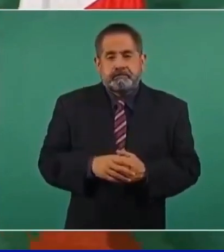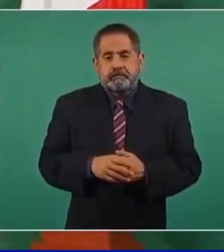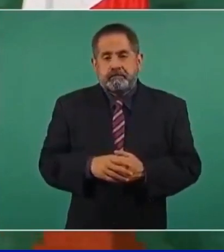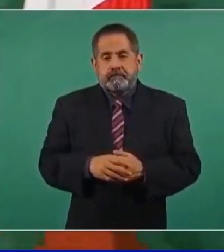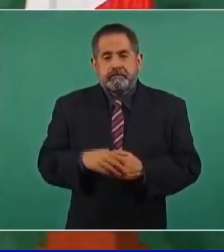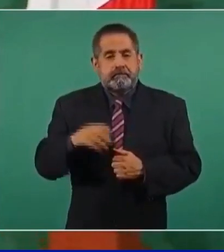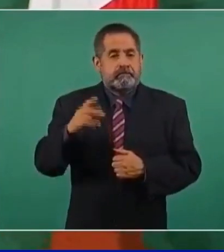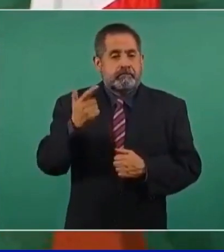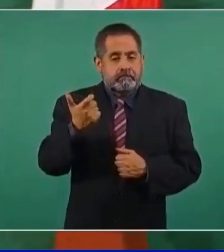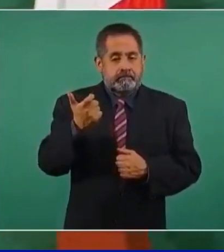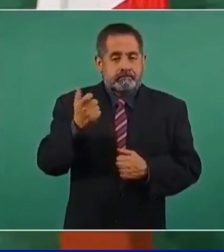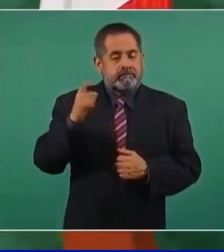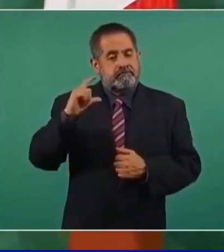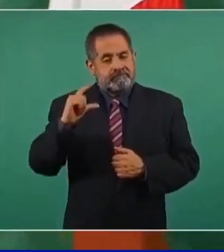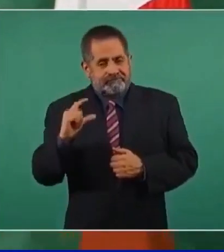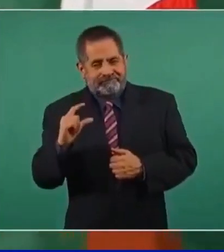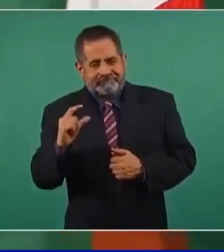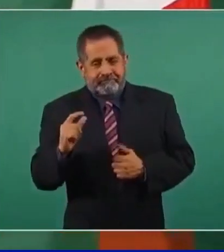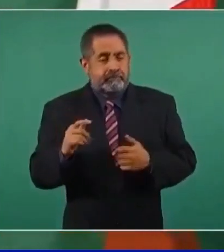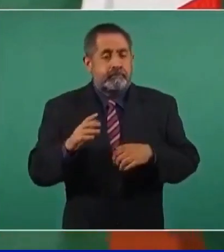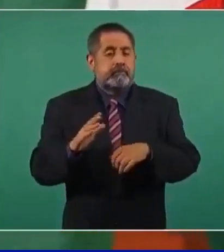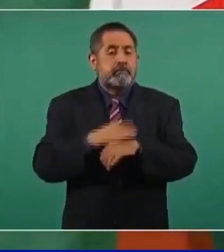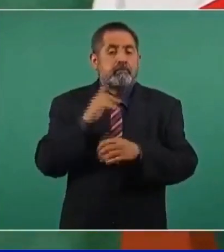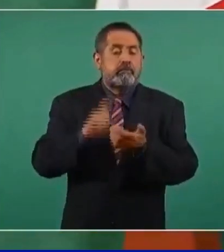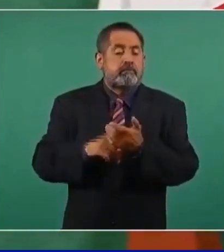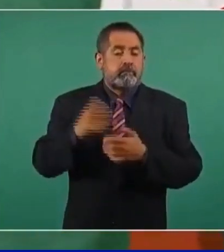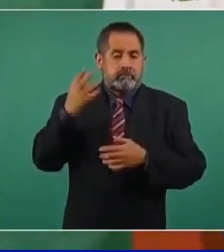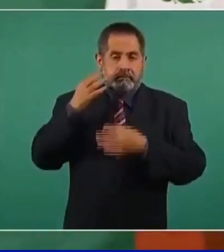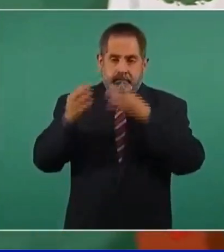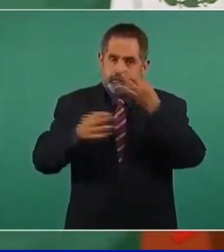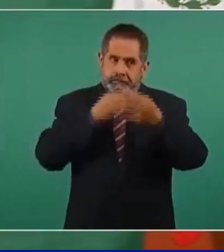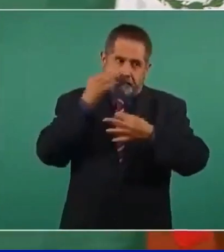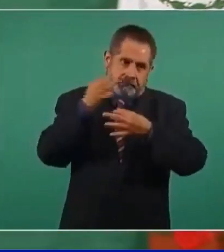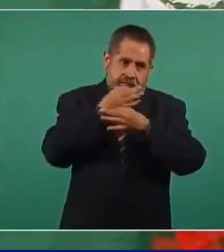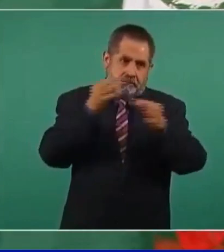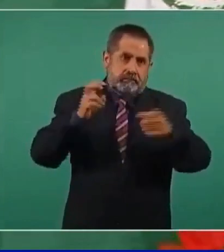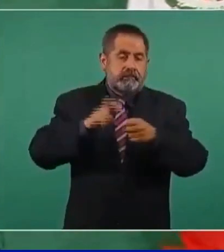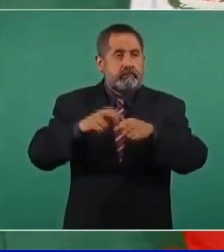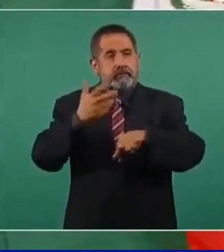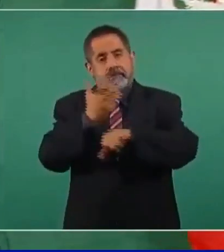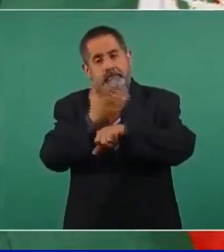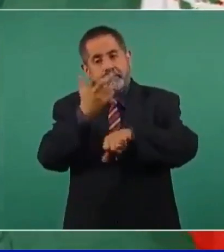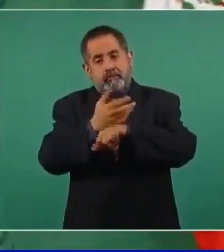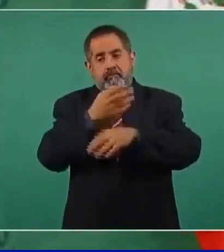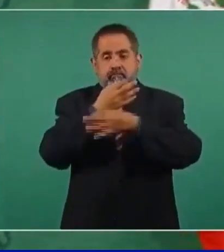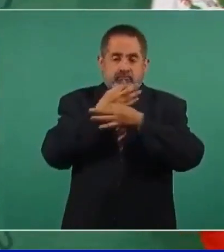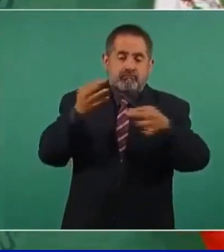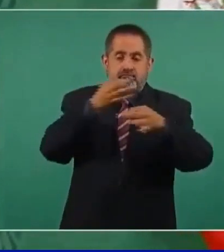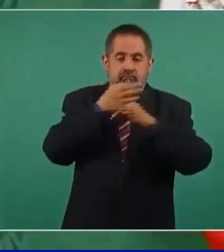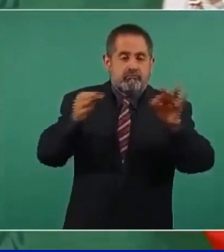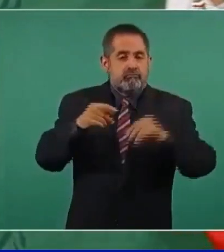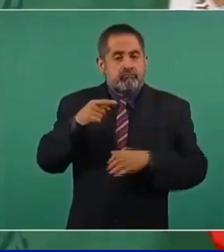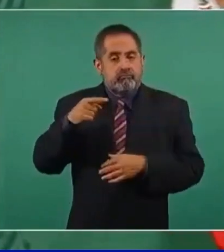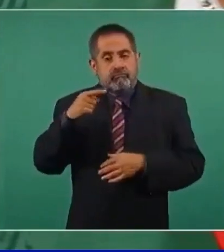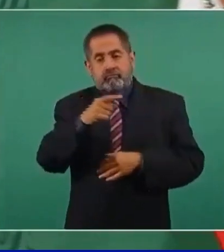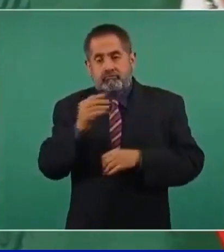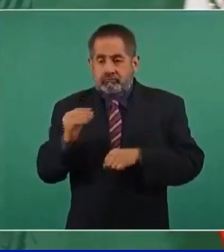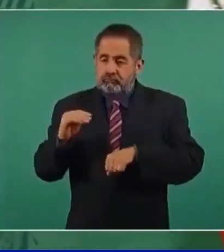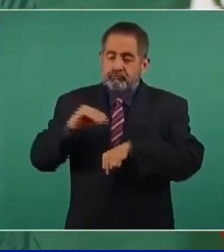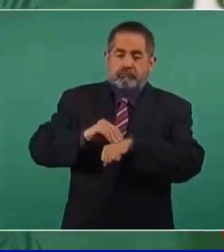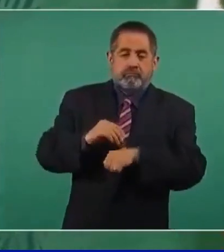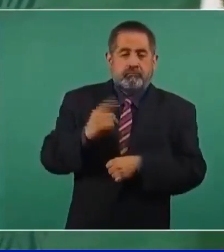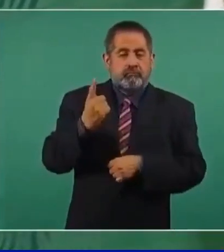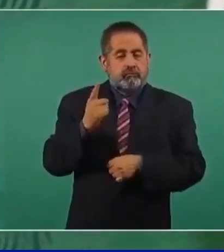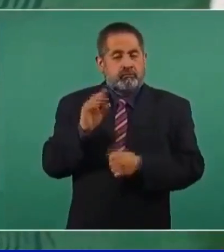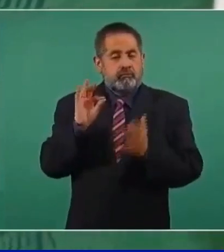depreciación del peso fue por los anuncios que se hicieron en Estados Unidos de un incremento de un punto